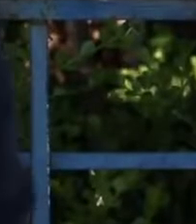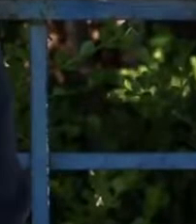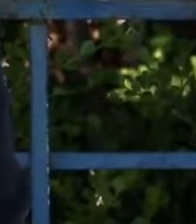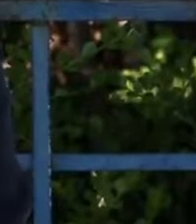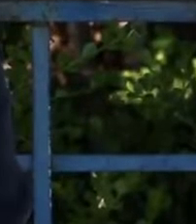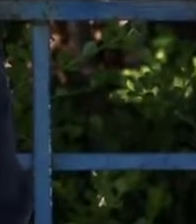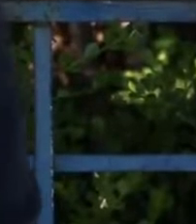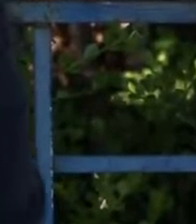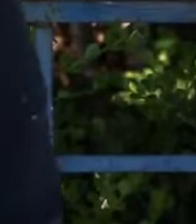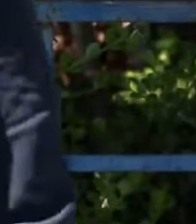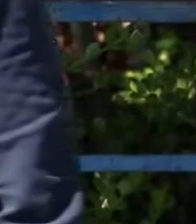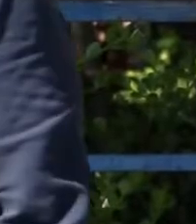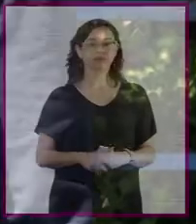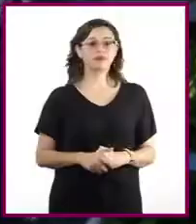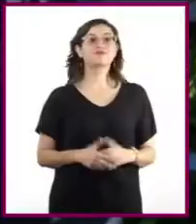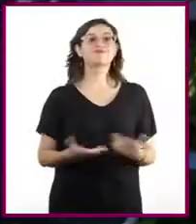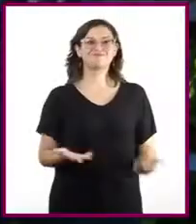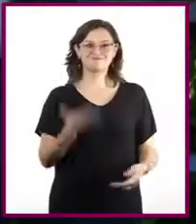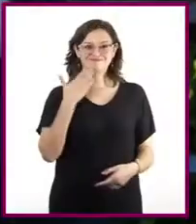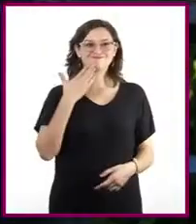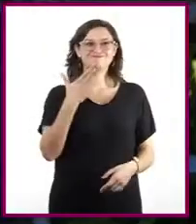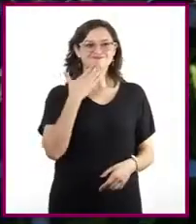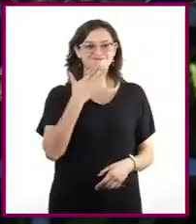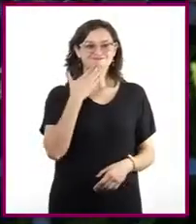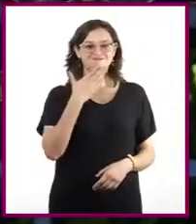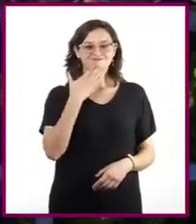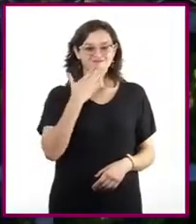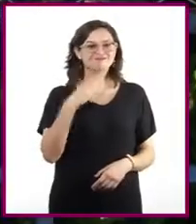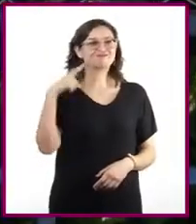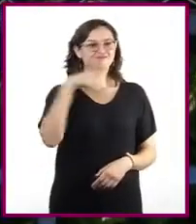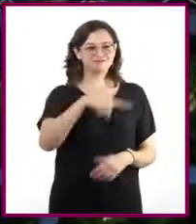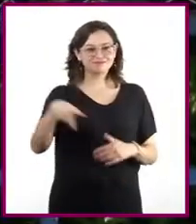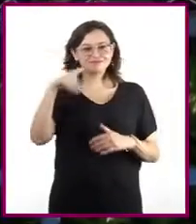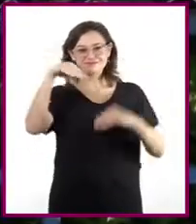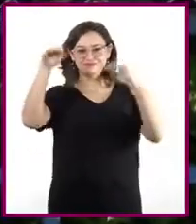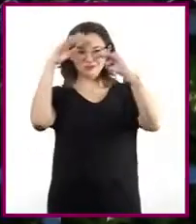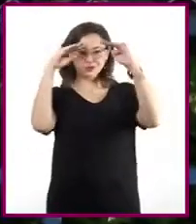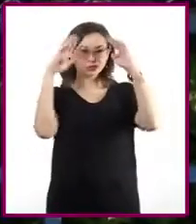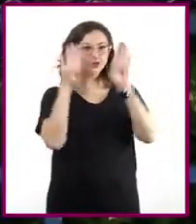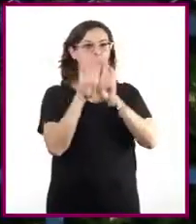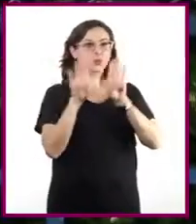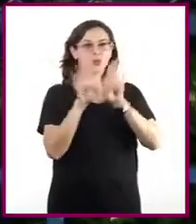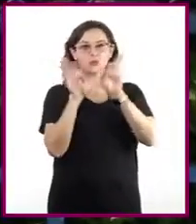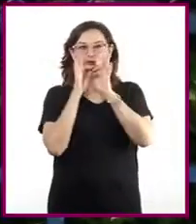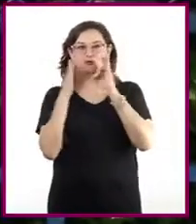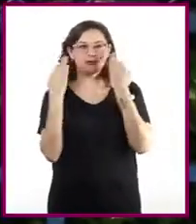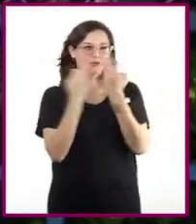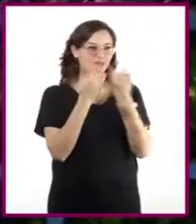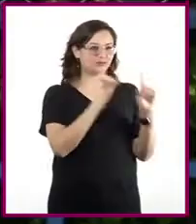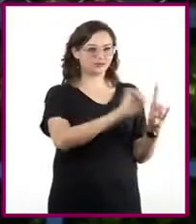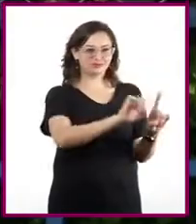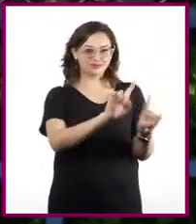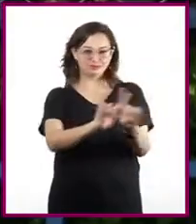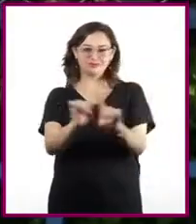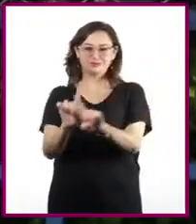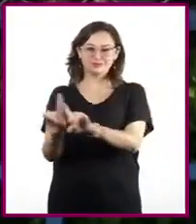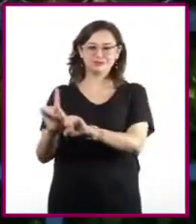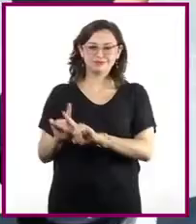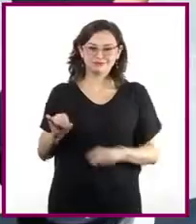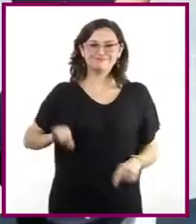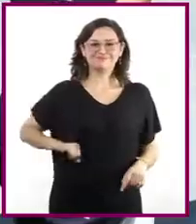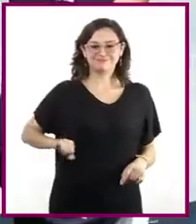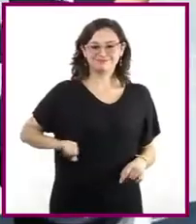¿Qué Ah, muy bien. Lograron encontrar una composición de formas interesantes al interactuar con los demás.